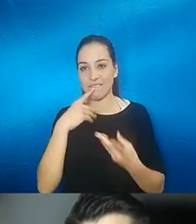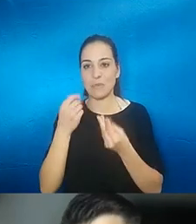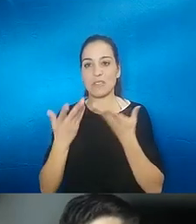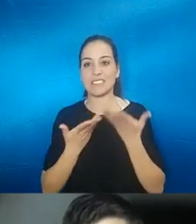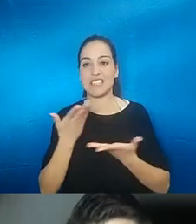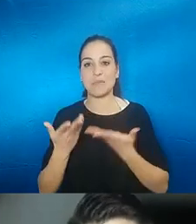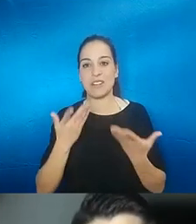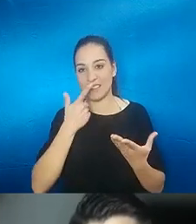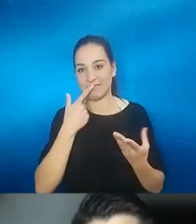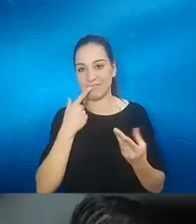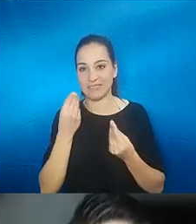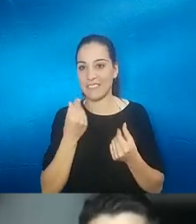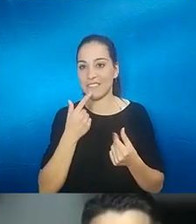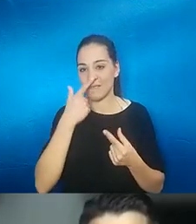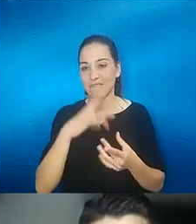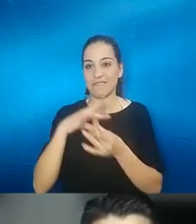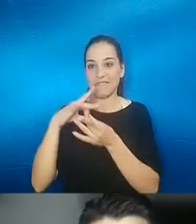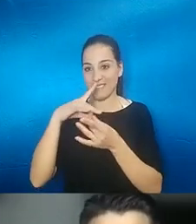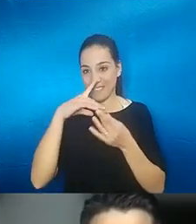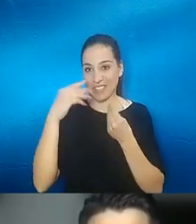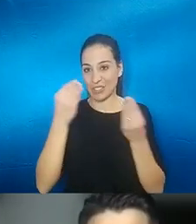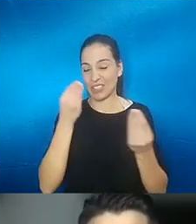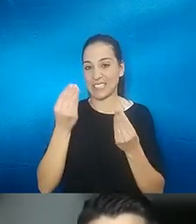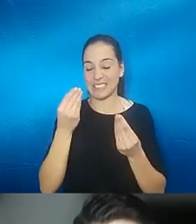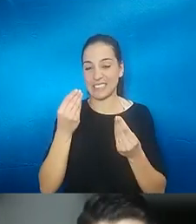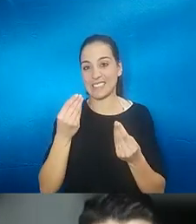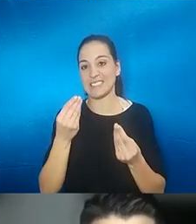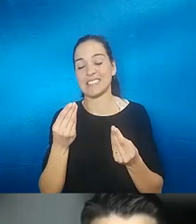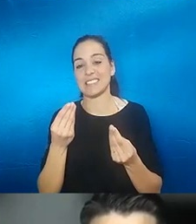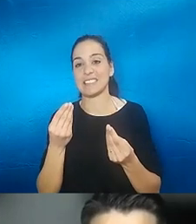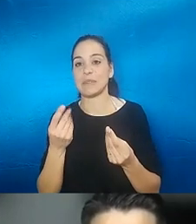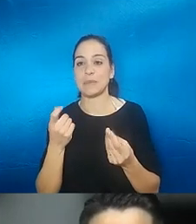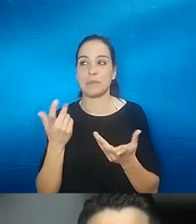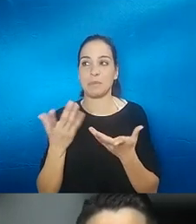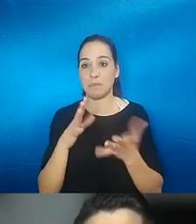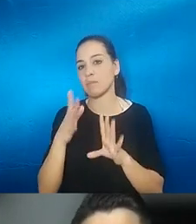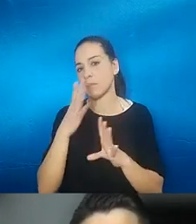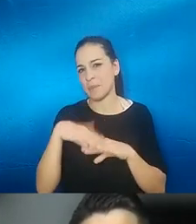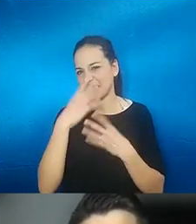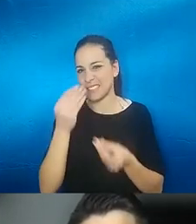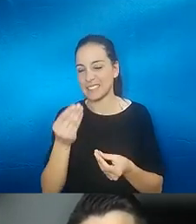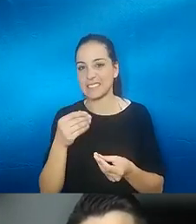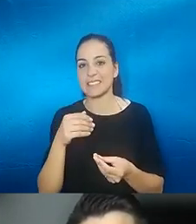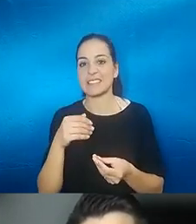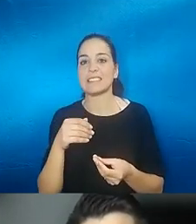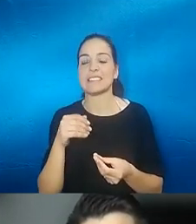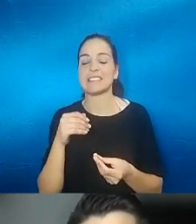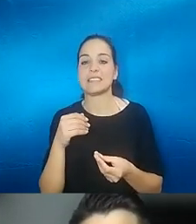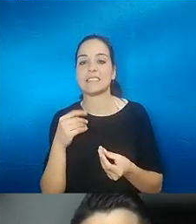reserva olfatoria bueno esto tendría otro concepto pero prácticamente en DICE y por eso